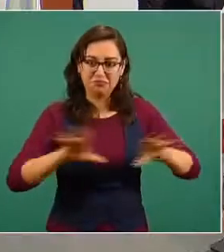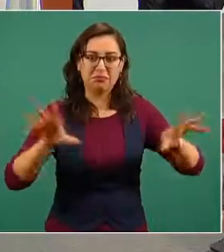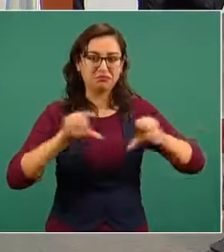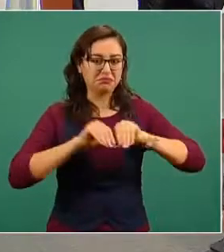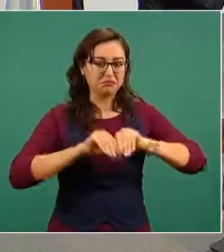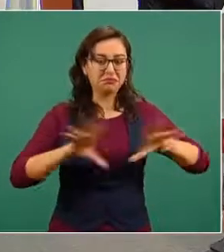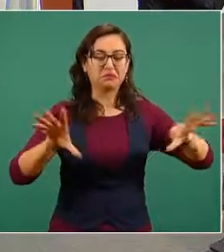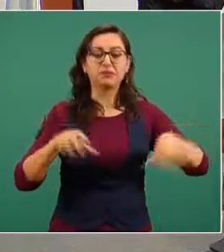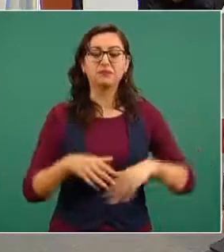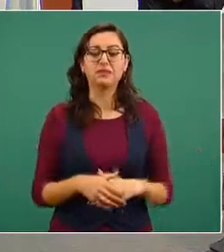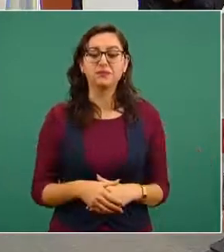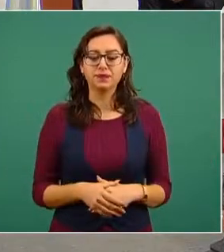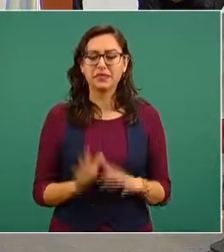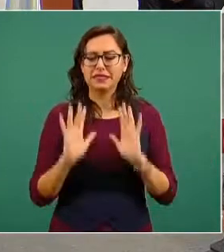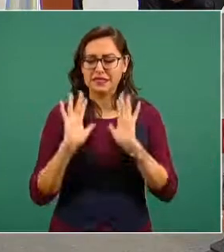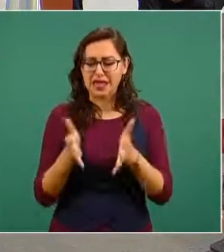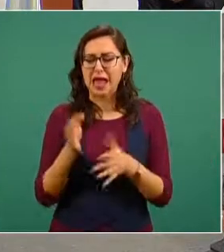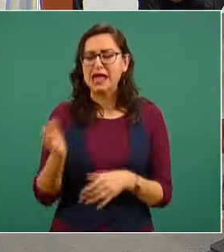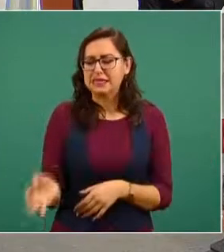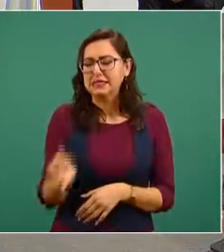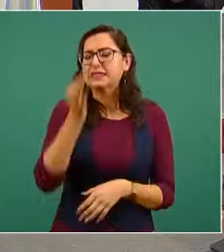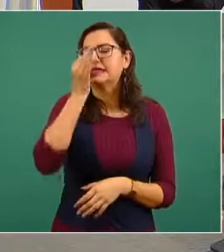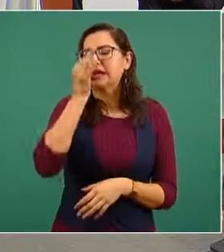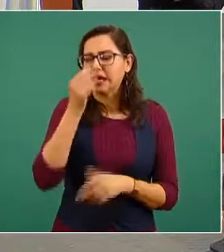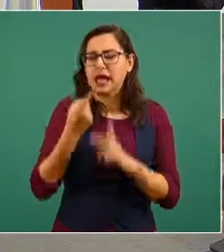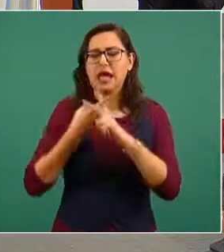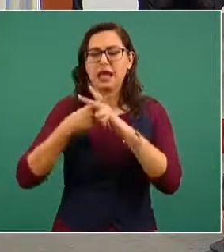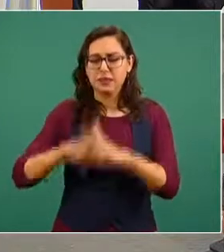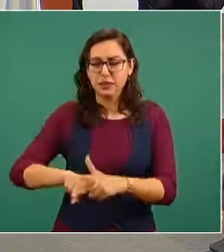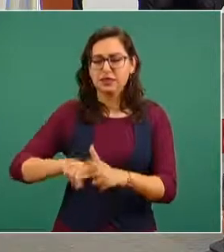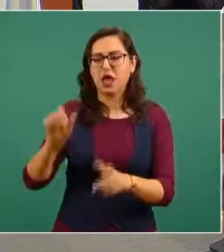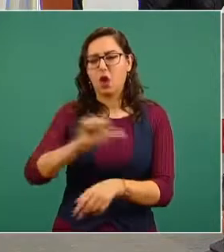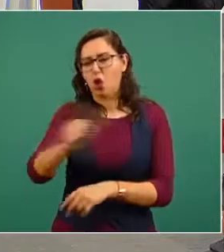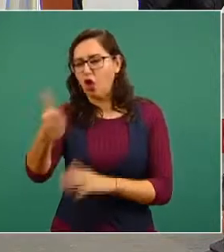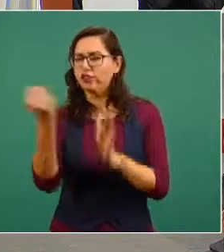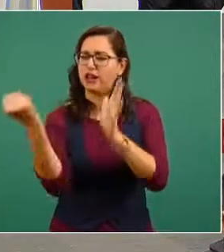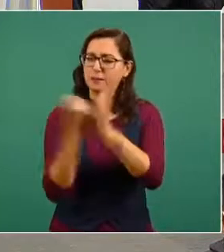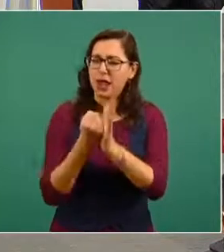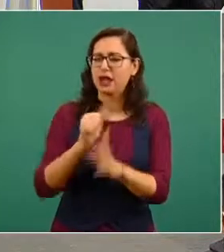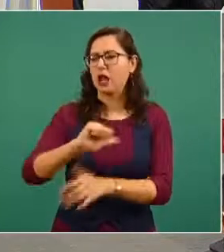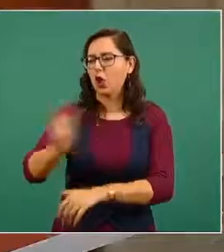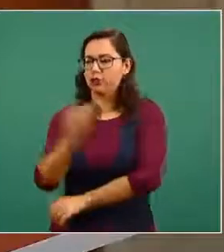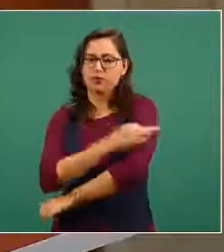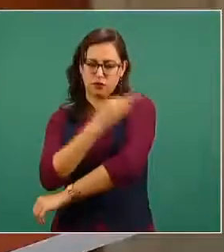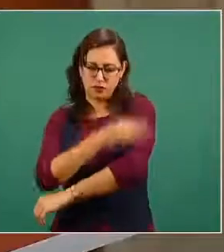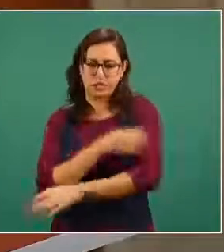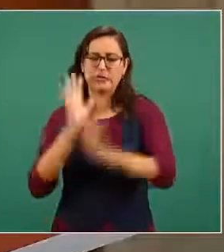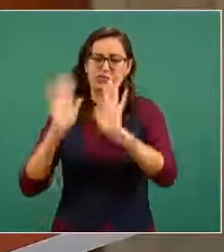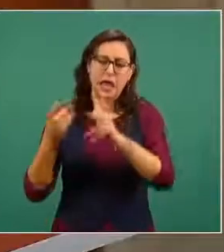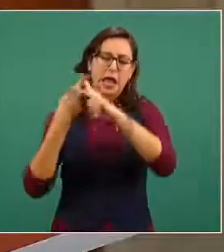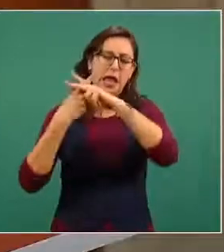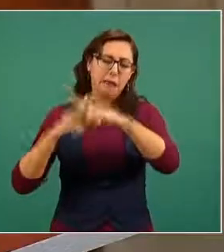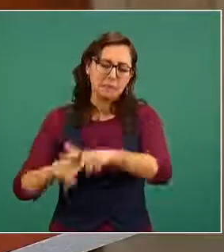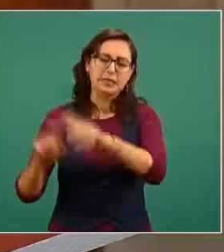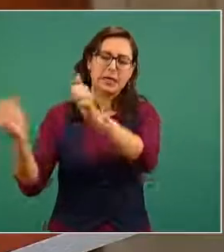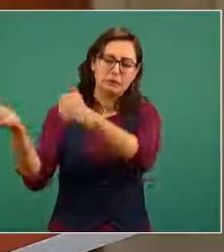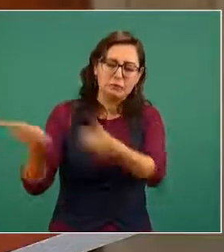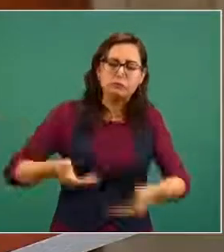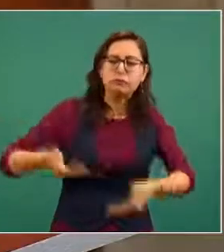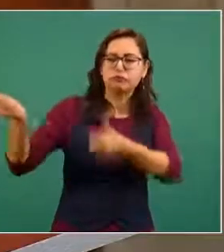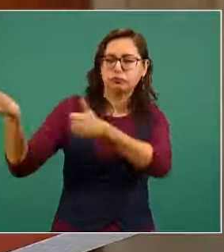ya van a aplicarse otras pero quienes inician